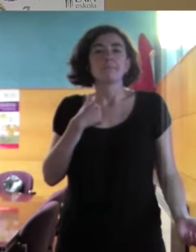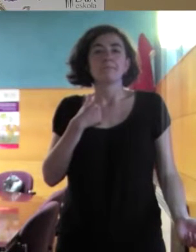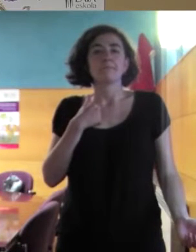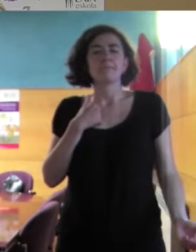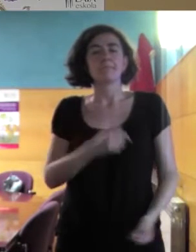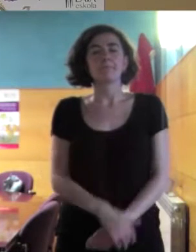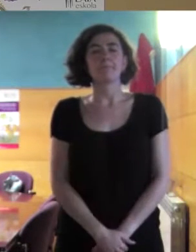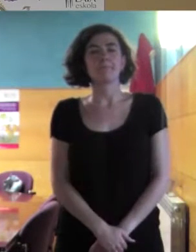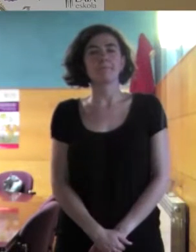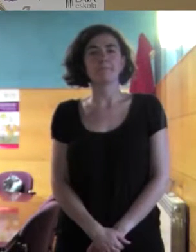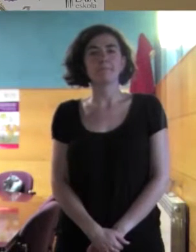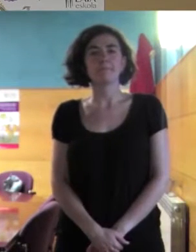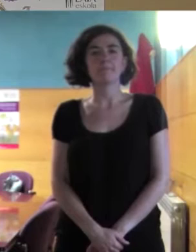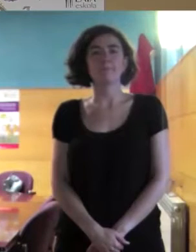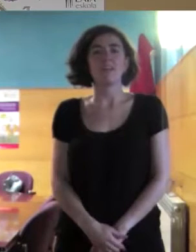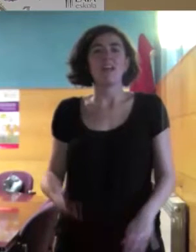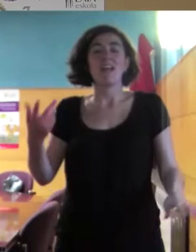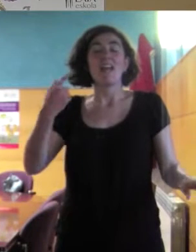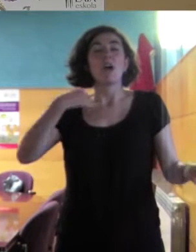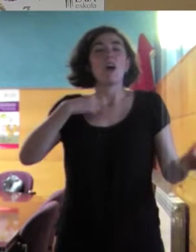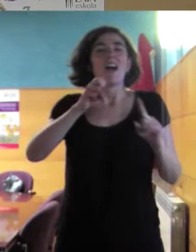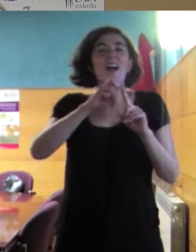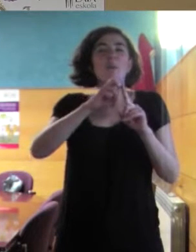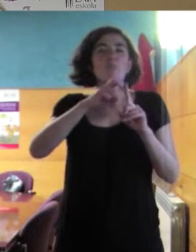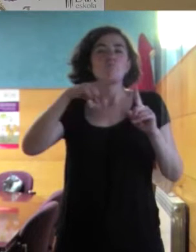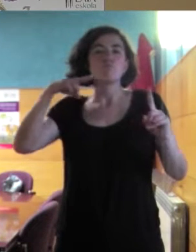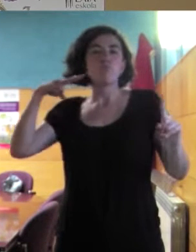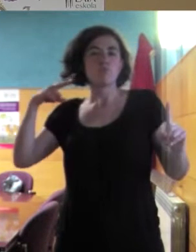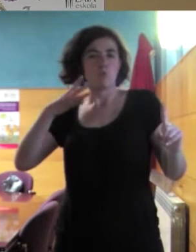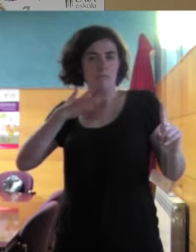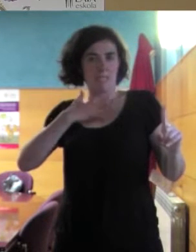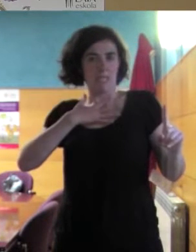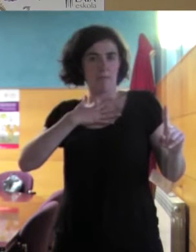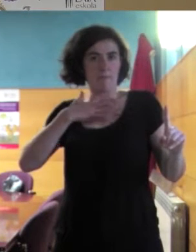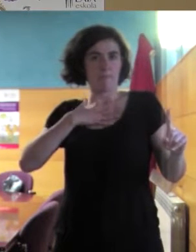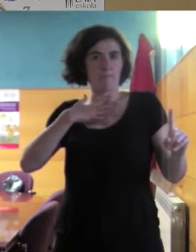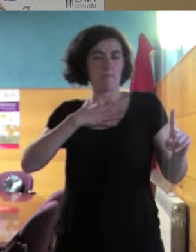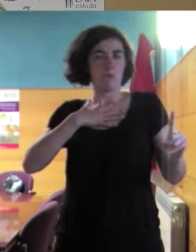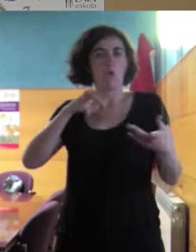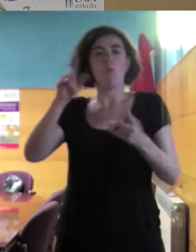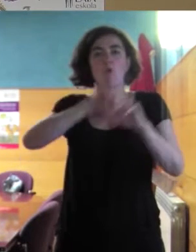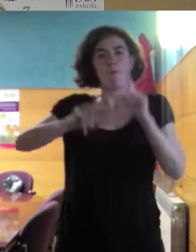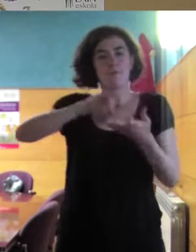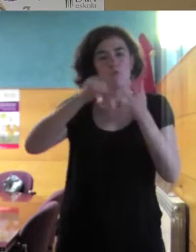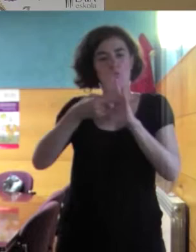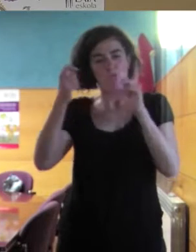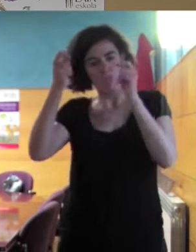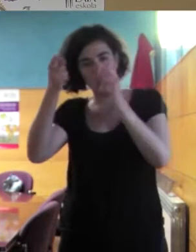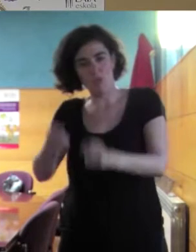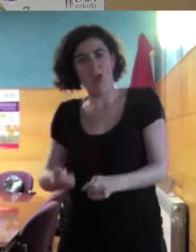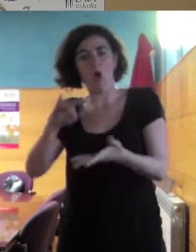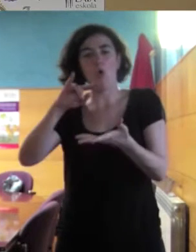la manera de enfocar los conflictos y la solución que les damos, o la manera de